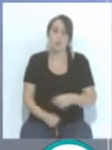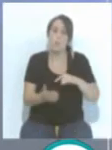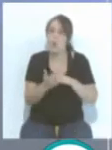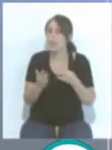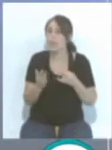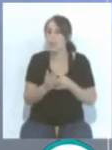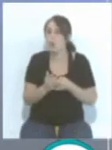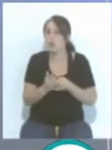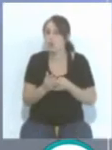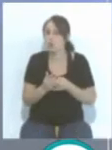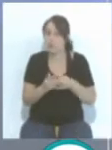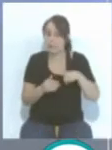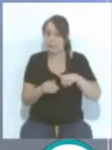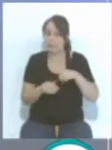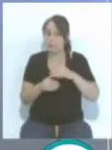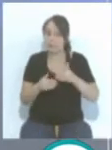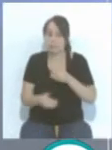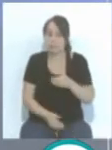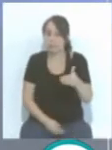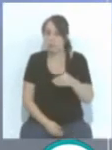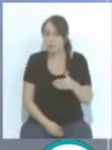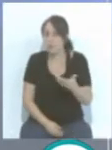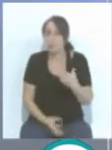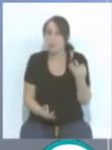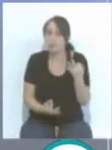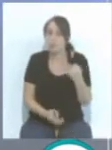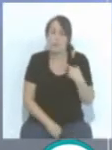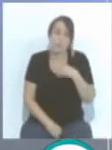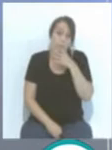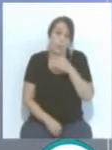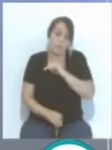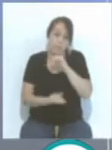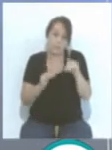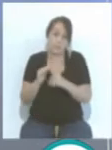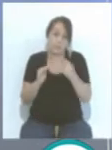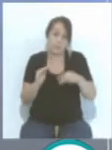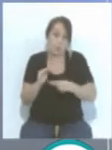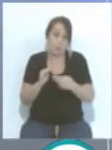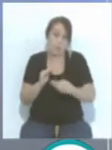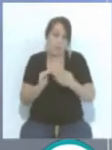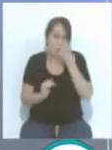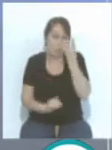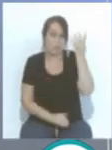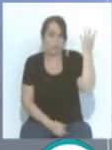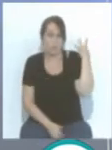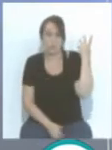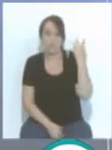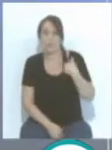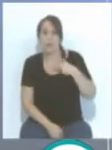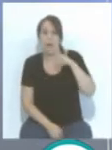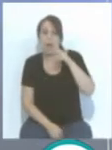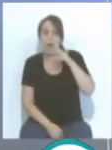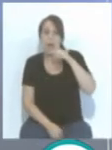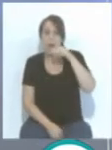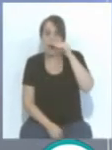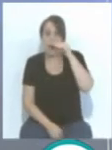de aquí en el futuro? Porque claro, se estaba en segunda división B hace cuatro temporadas. En Alicante